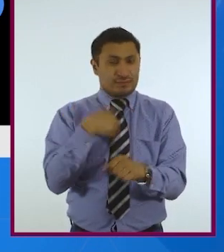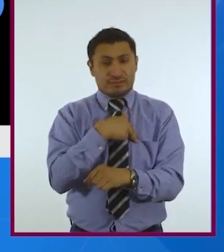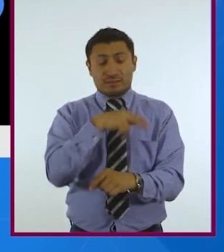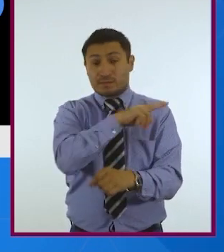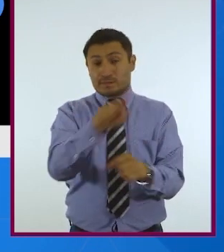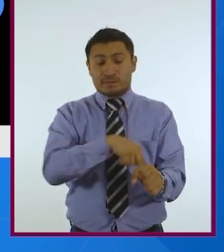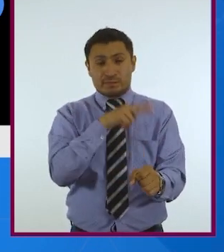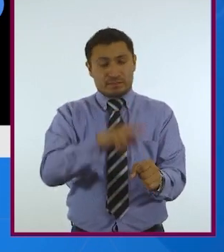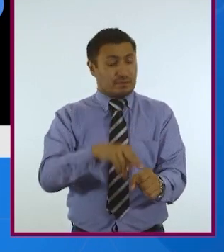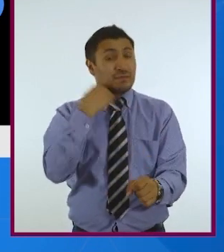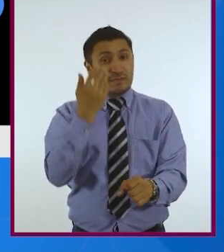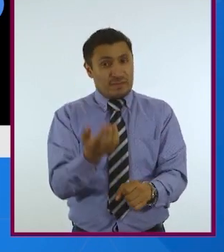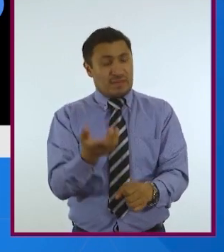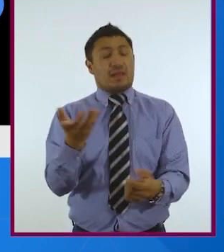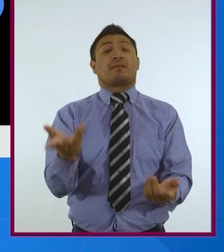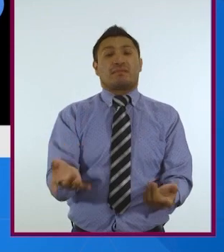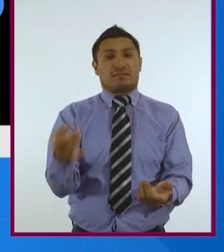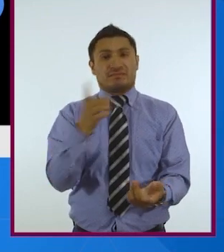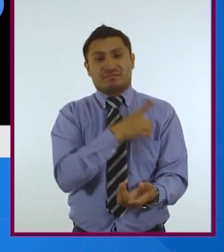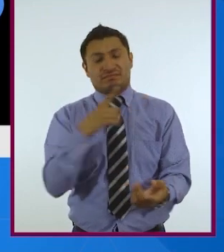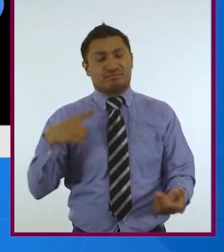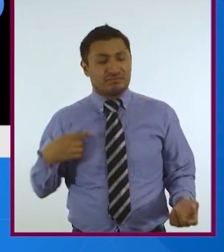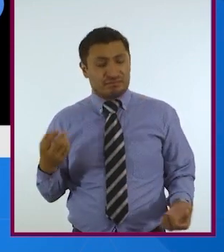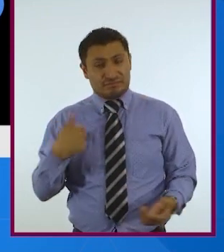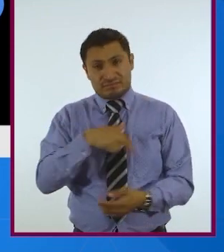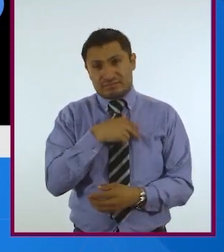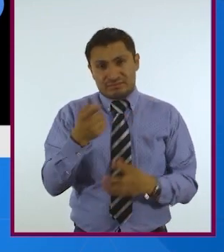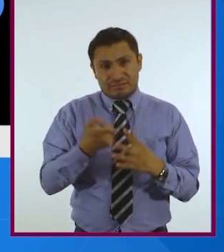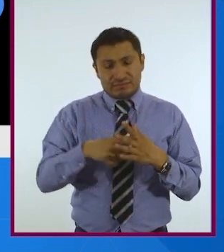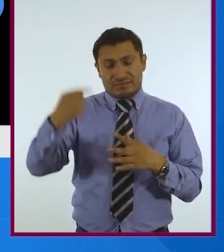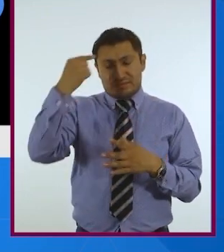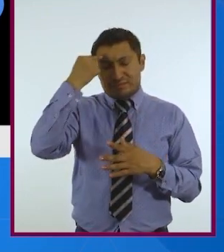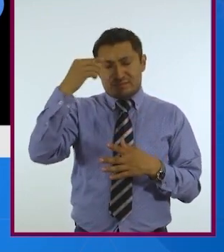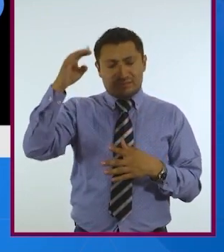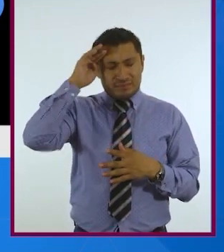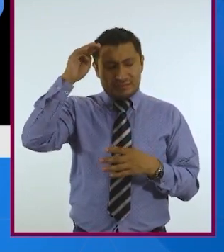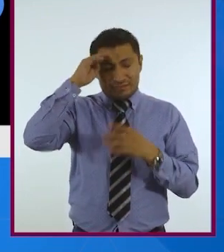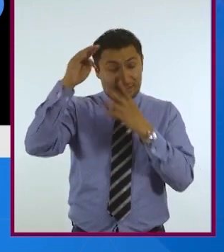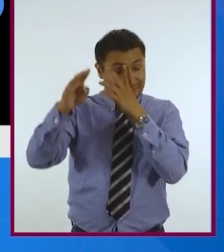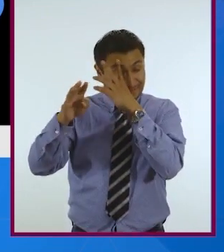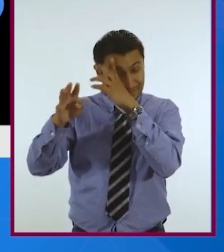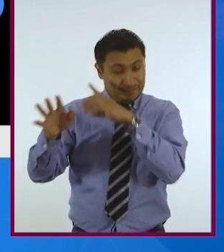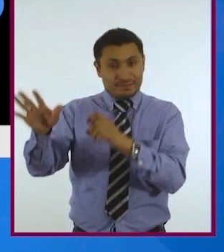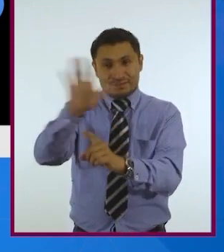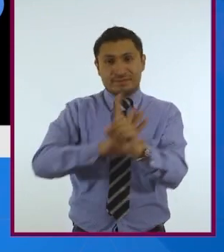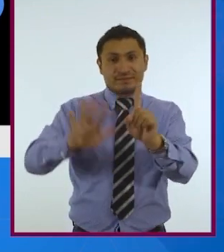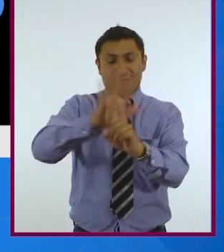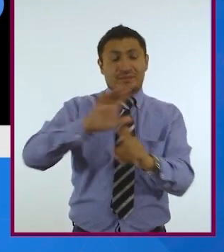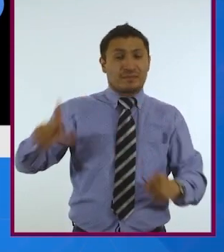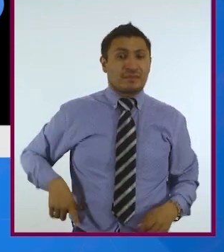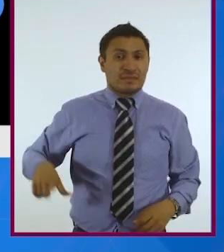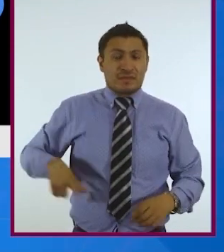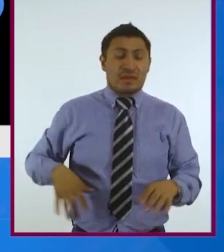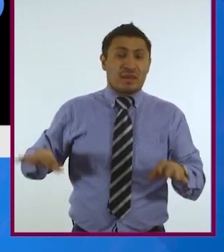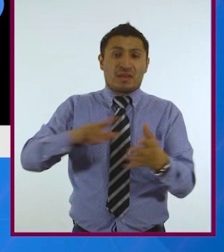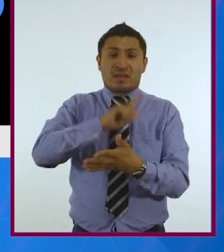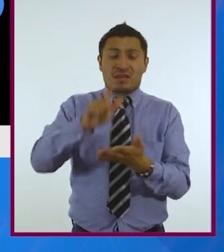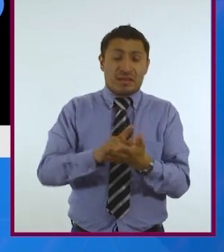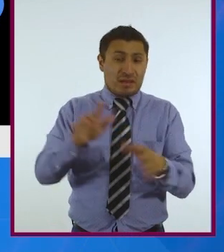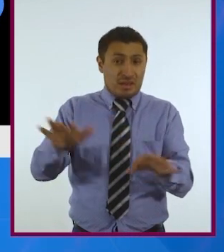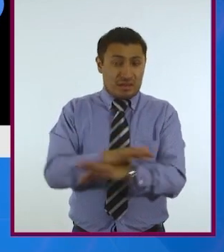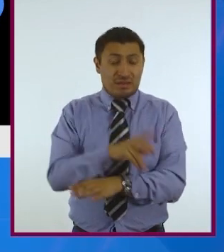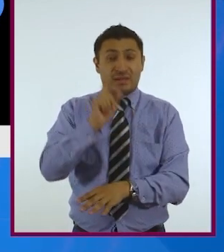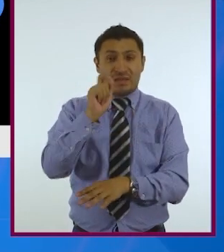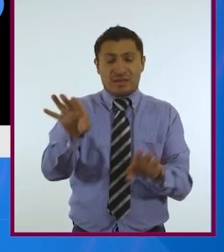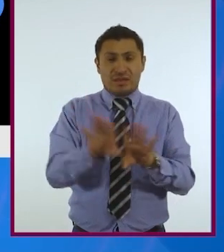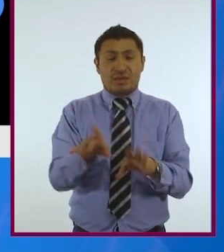normar, bueno, pues habría que comenzar por convencer a los legisladores de cambiar las leyes. Esto implica